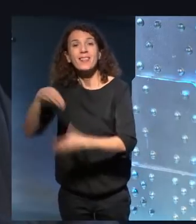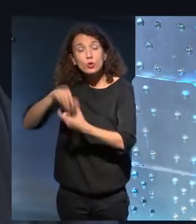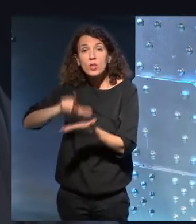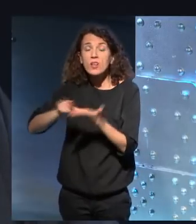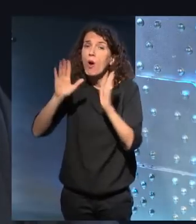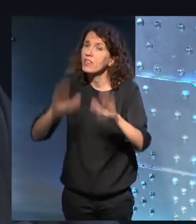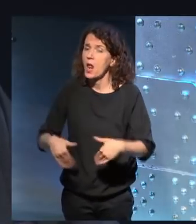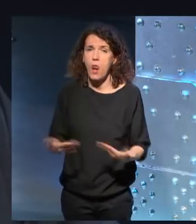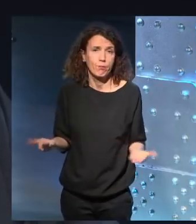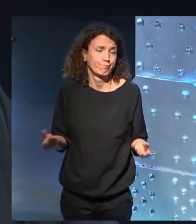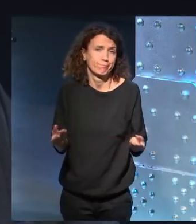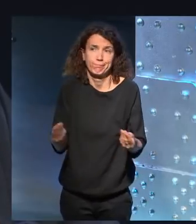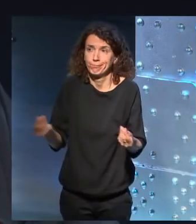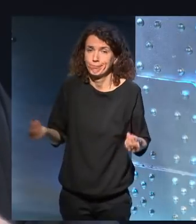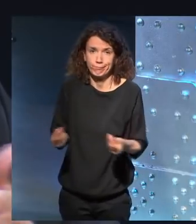terminan siendo